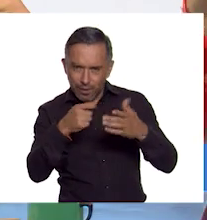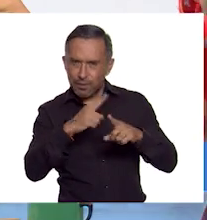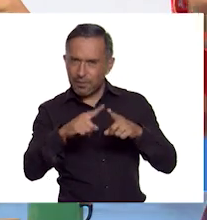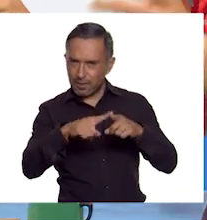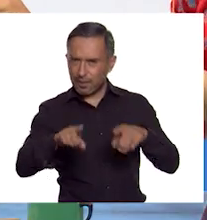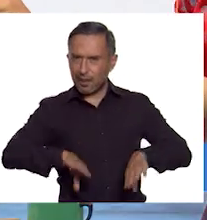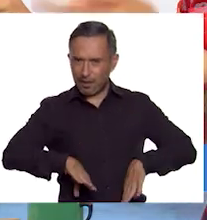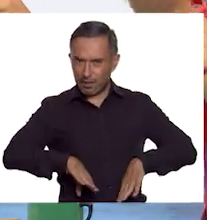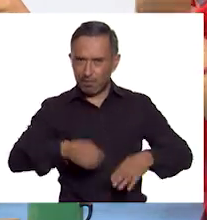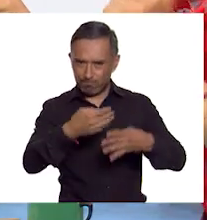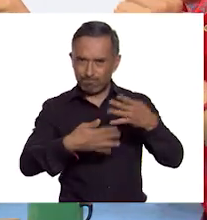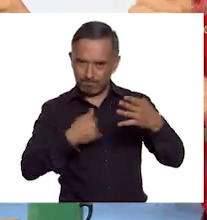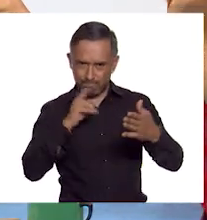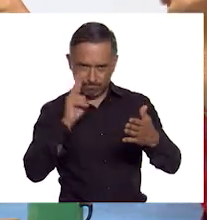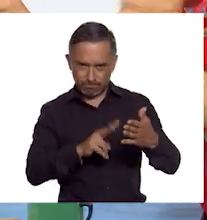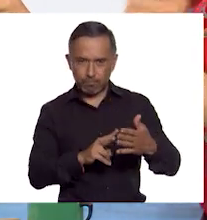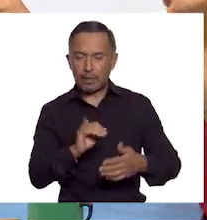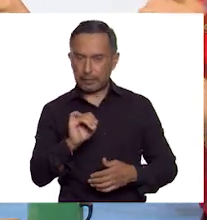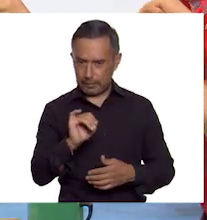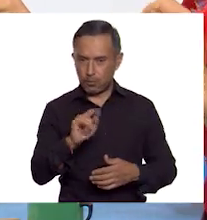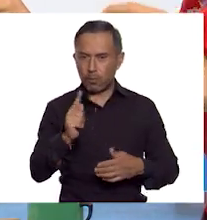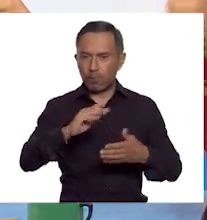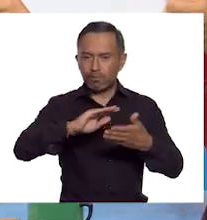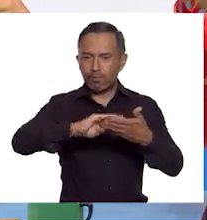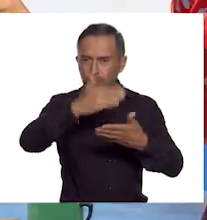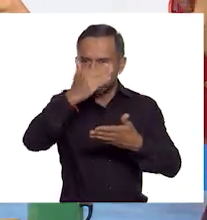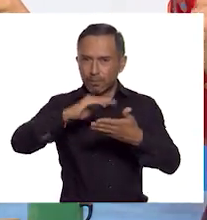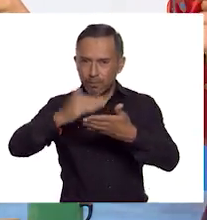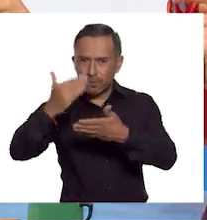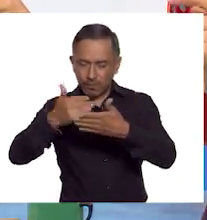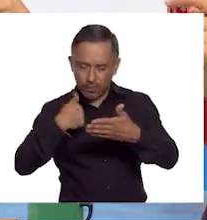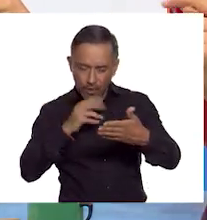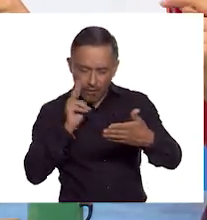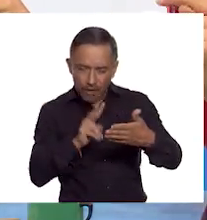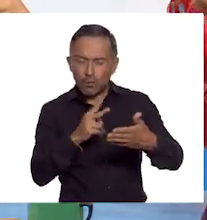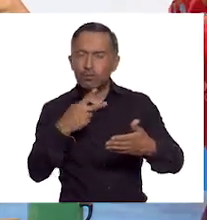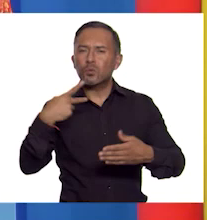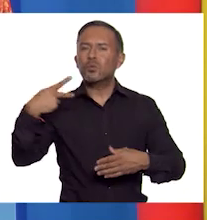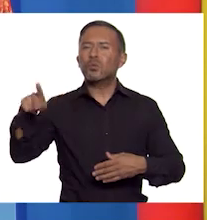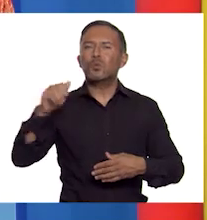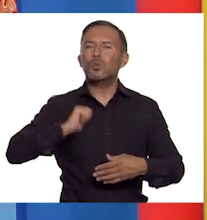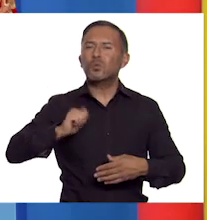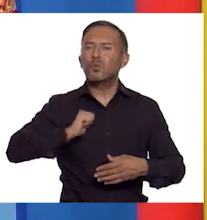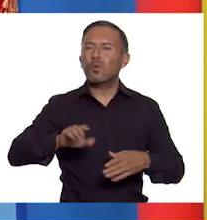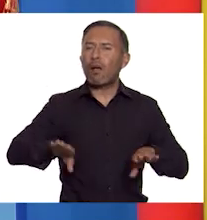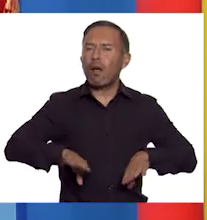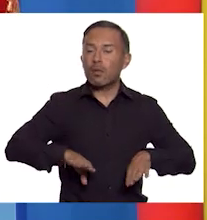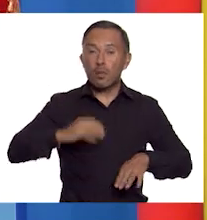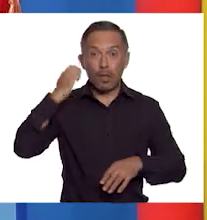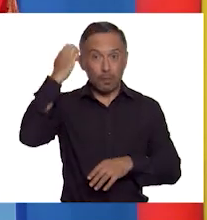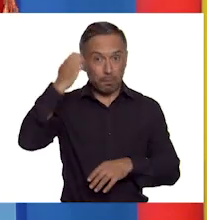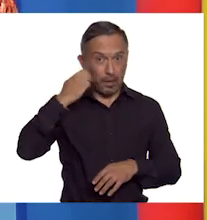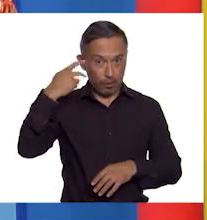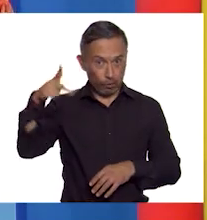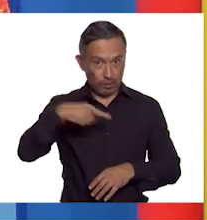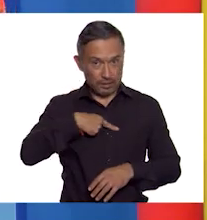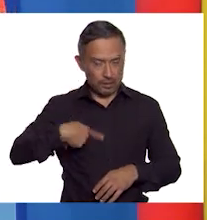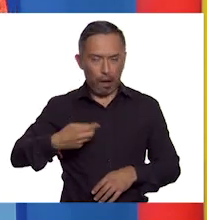Así es. Vamos a ir destapando cada pestaña para averiguar las características que debe poseer un emperador chino.